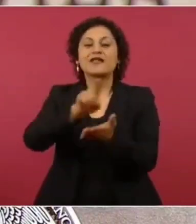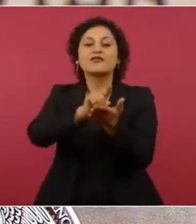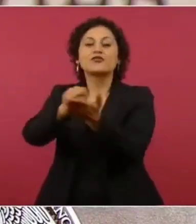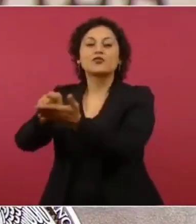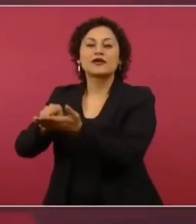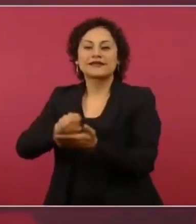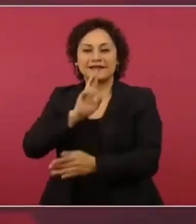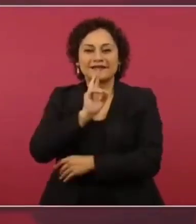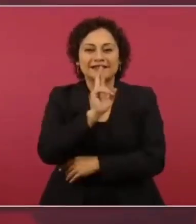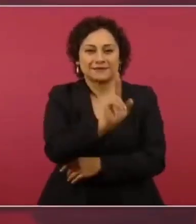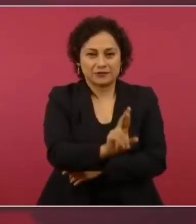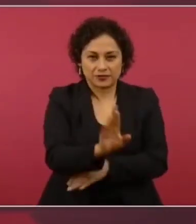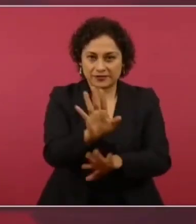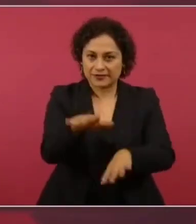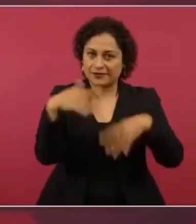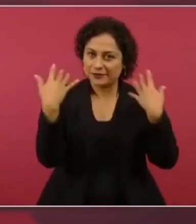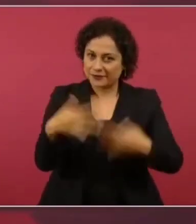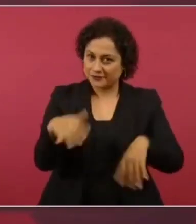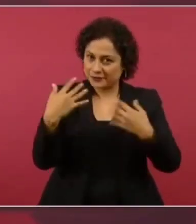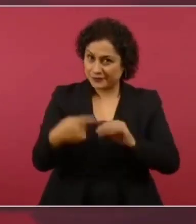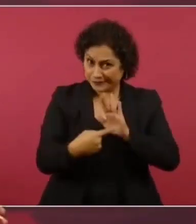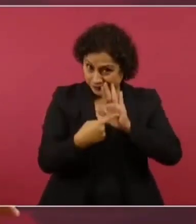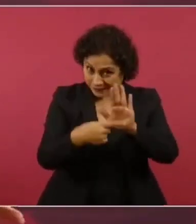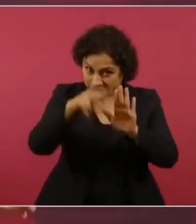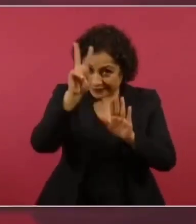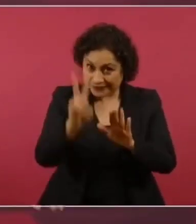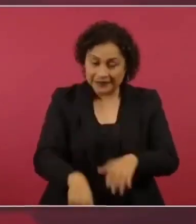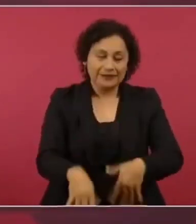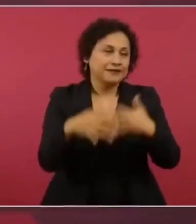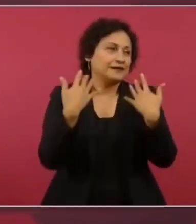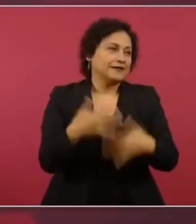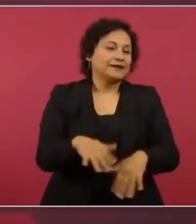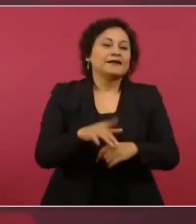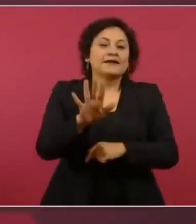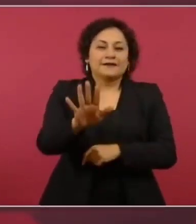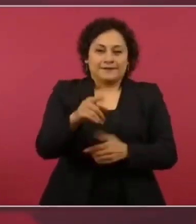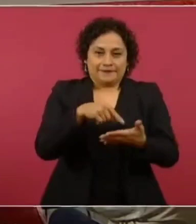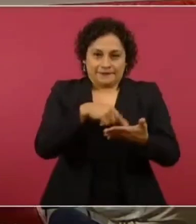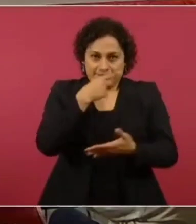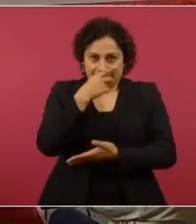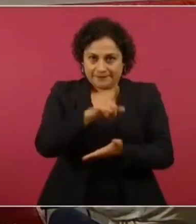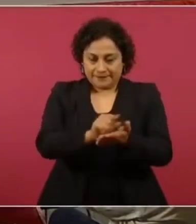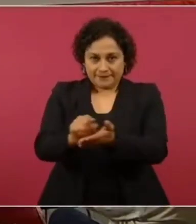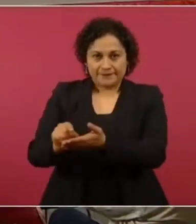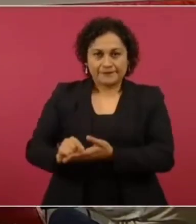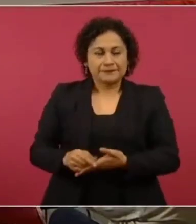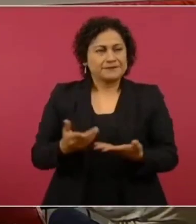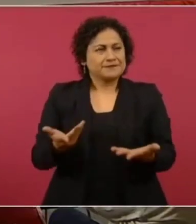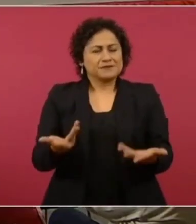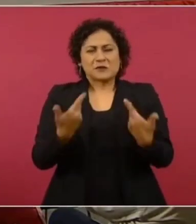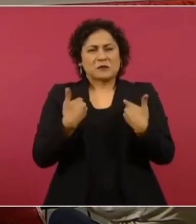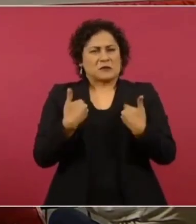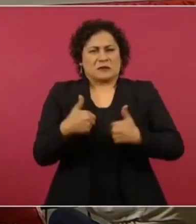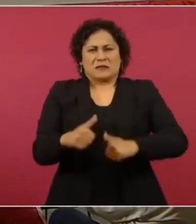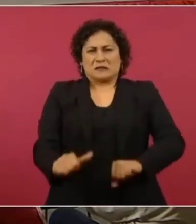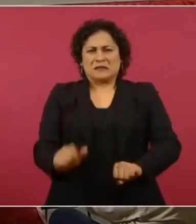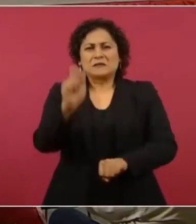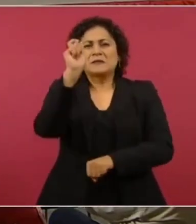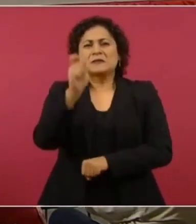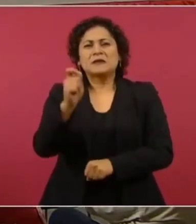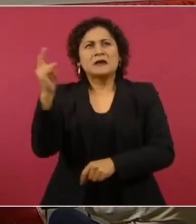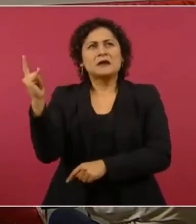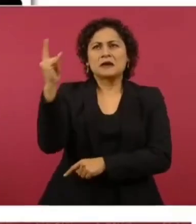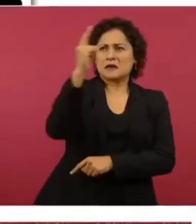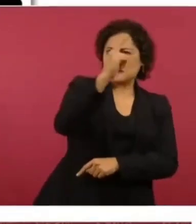Miren, esta es una joya. Dice, realmente no entendemos cómo la compra del avión presidencial está